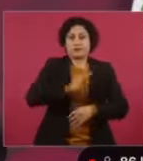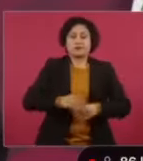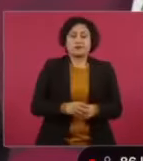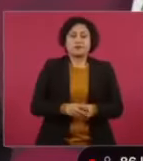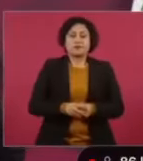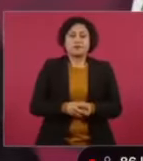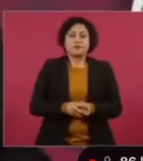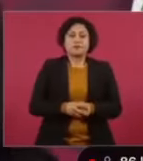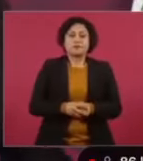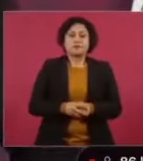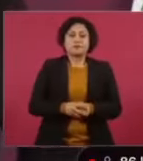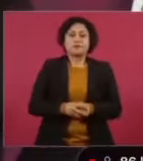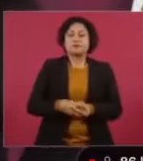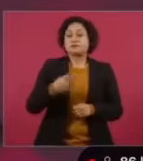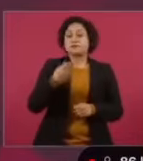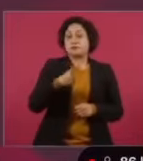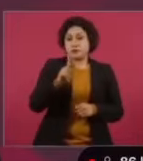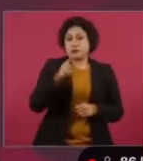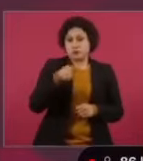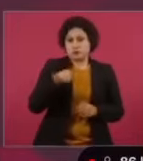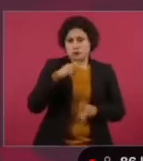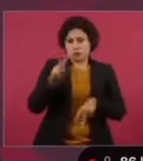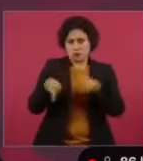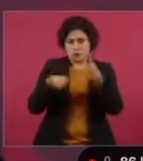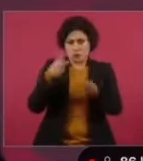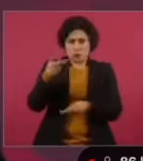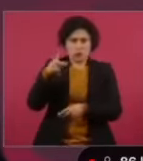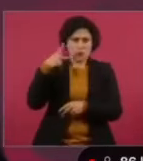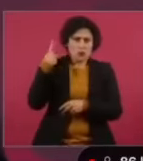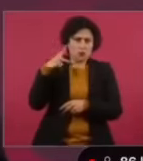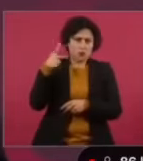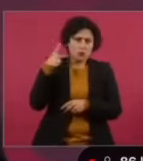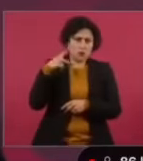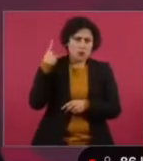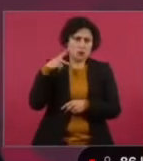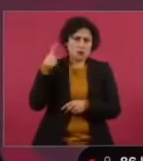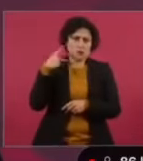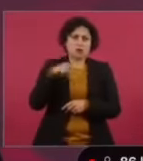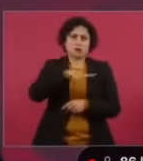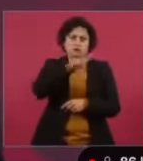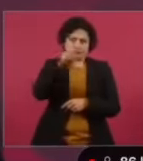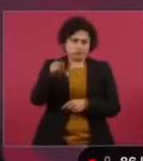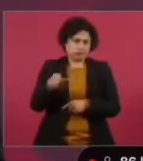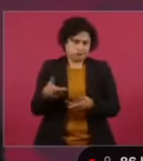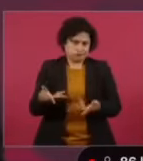Pero voy a ir a Puebla más adelante,